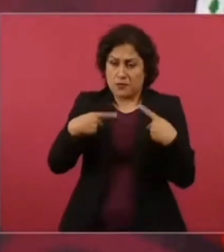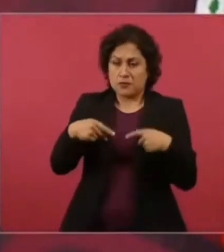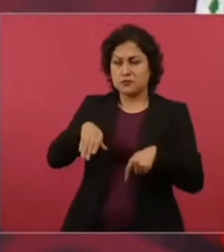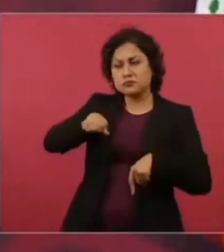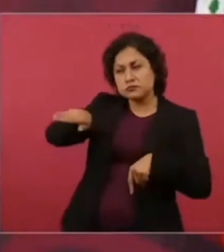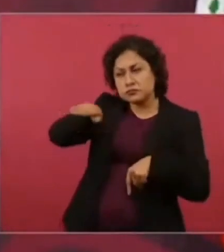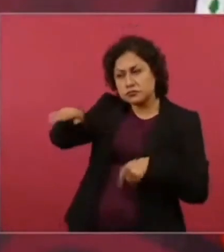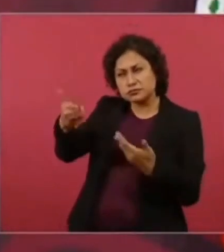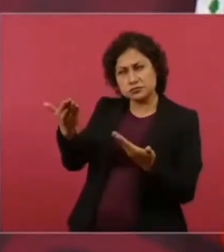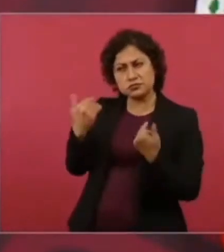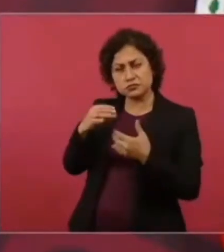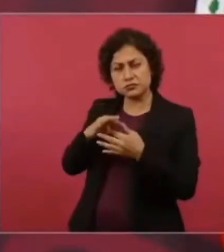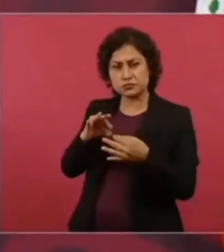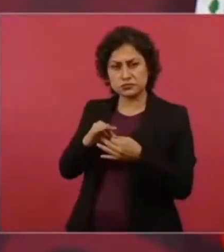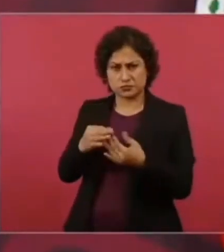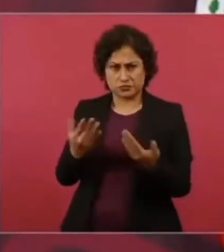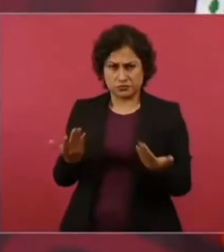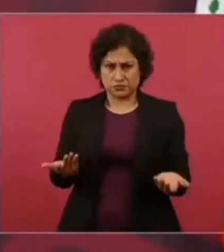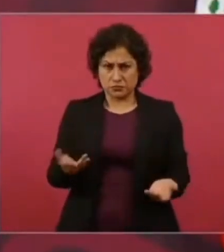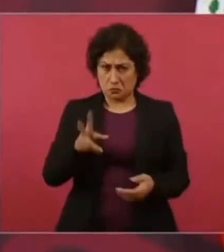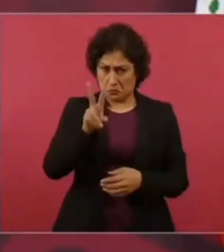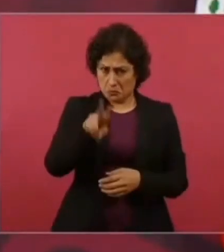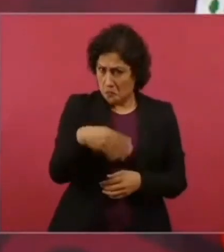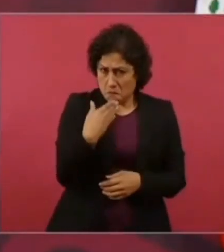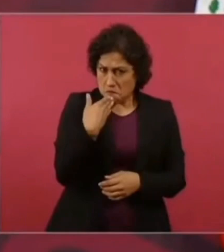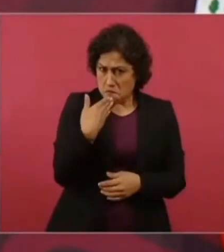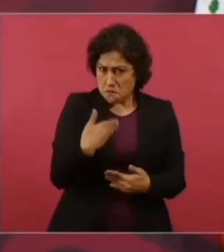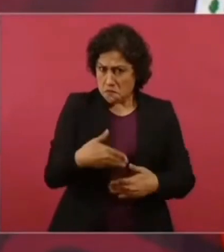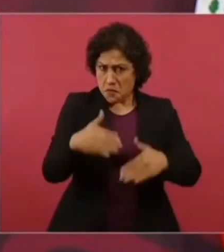es bueno, es un desafío.